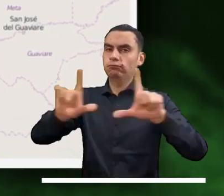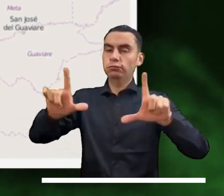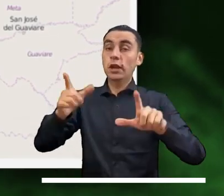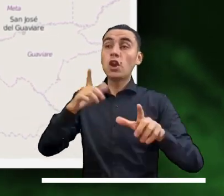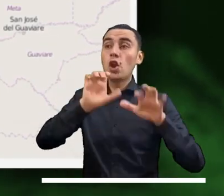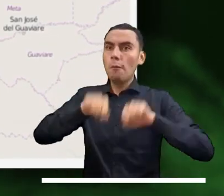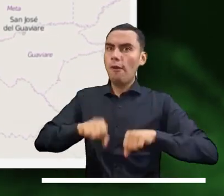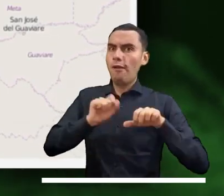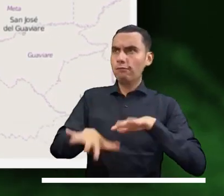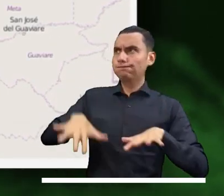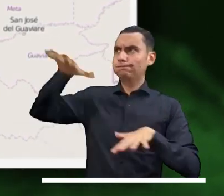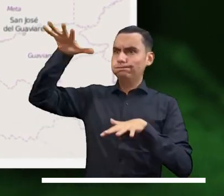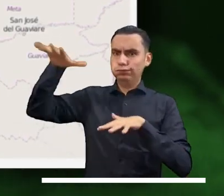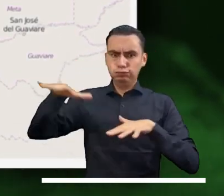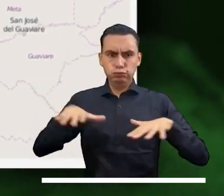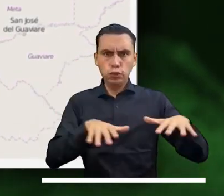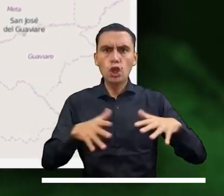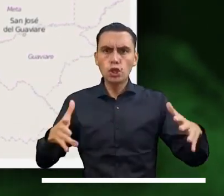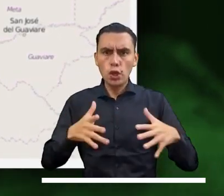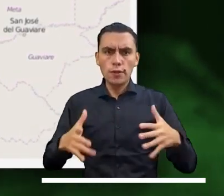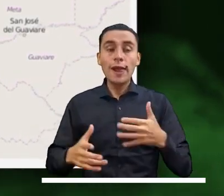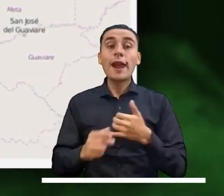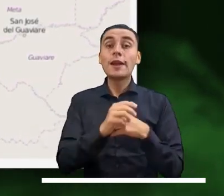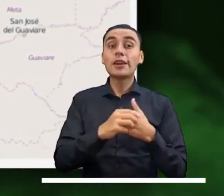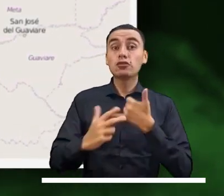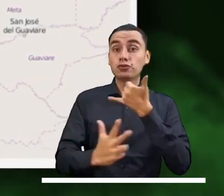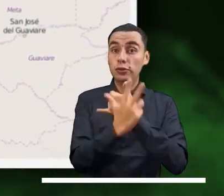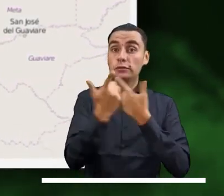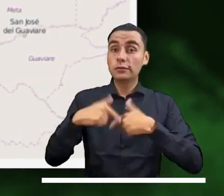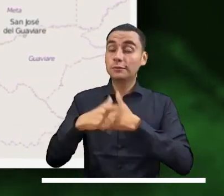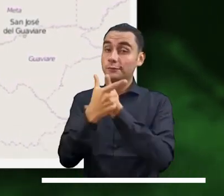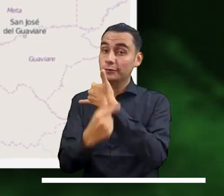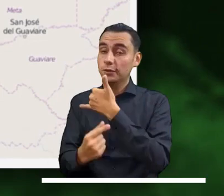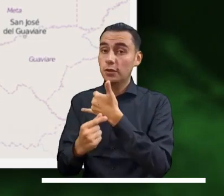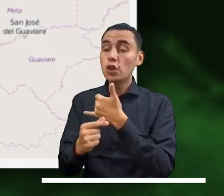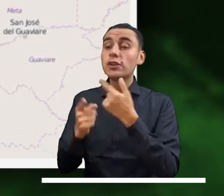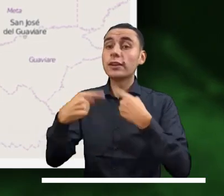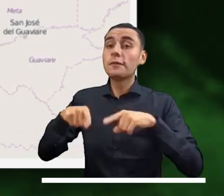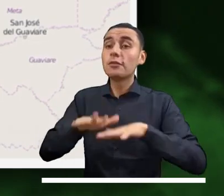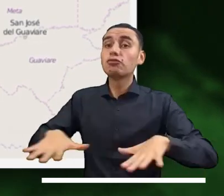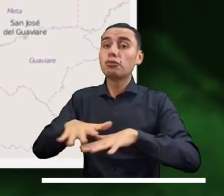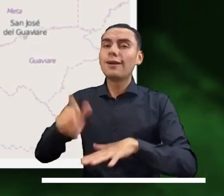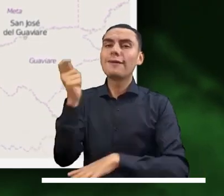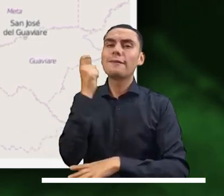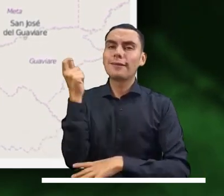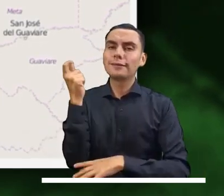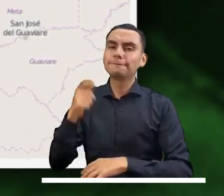Alerta roja por probables deslizamientos de tierra en el Pacífico, los Andes, Meta y Casanare.